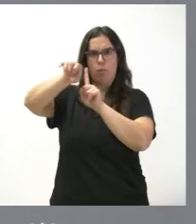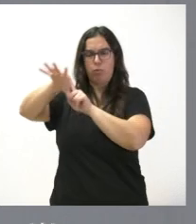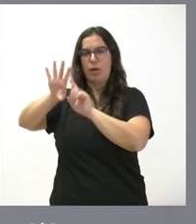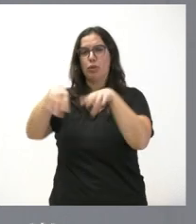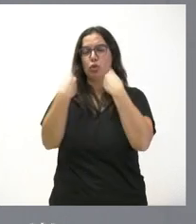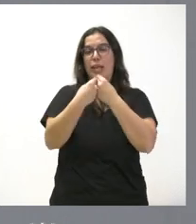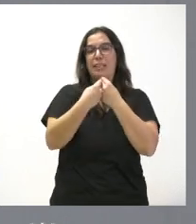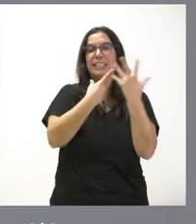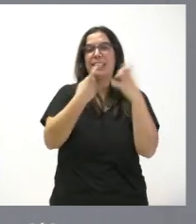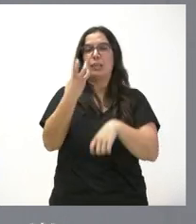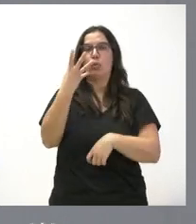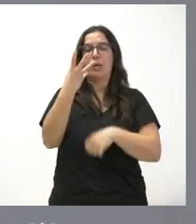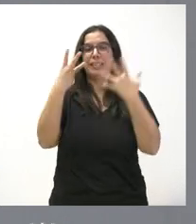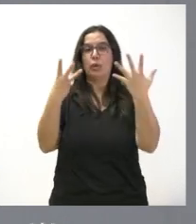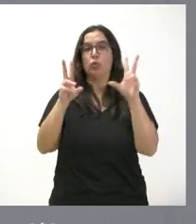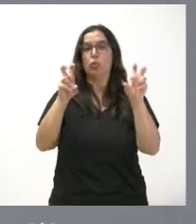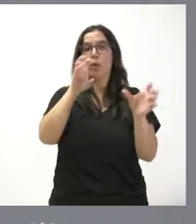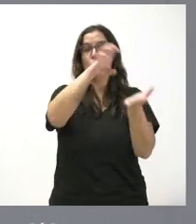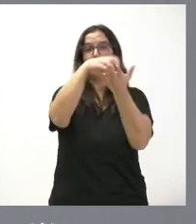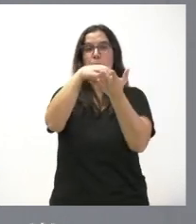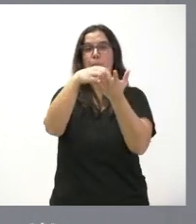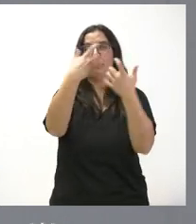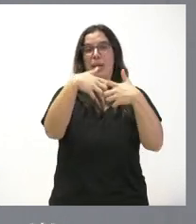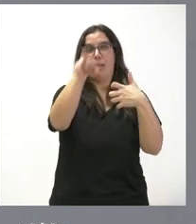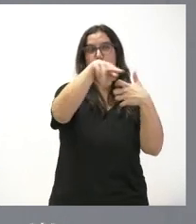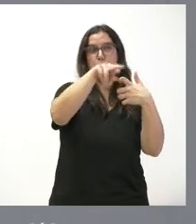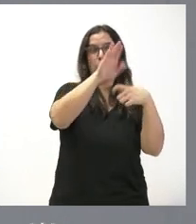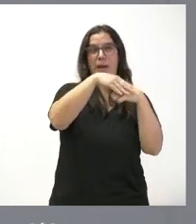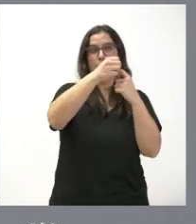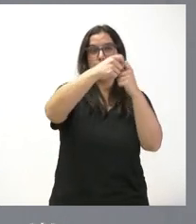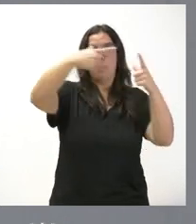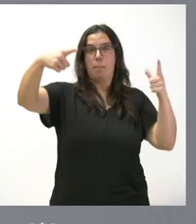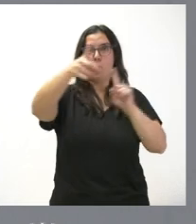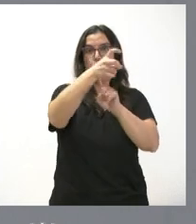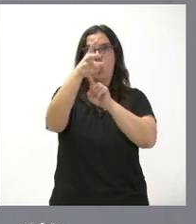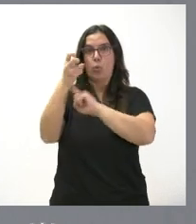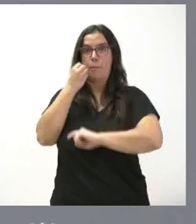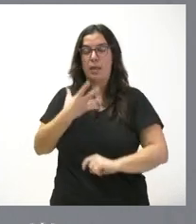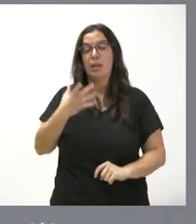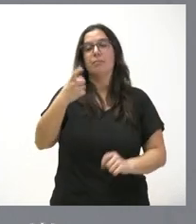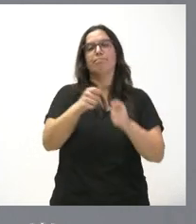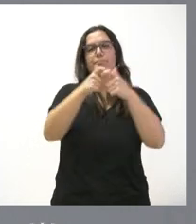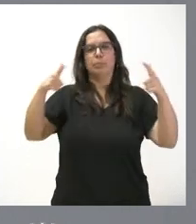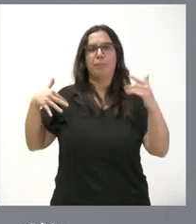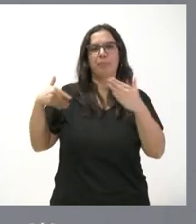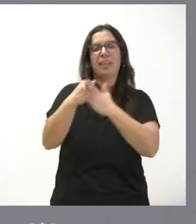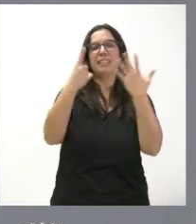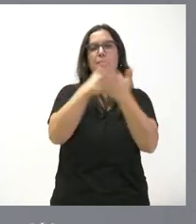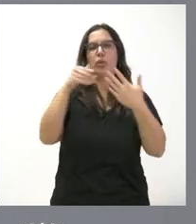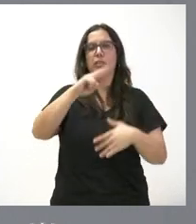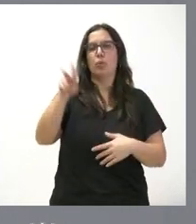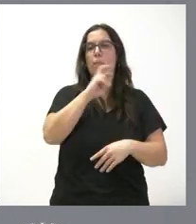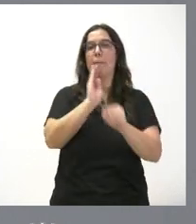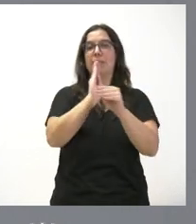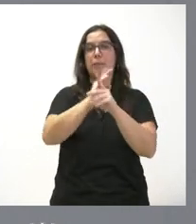648 nuevos repetidores y desde entonces se han destinado 100 millones de euros a la extensión de la cobertura con un presupuesto anual de mantenimiento